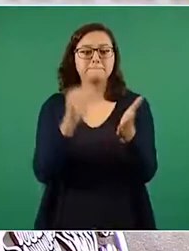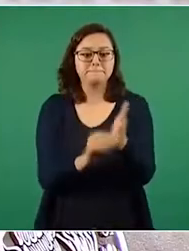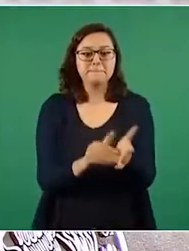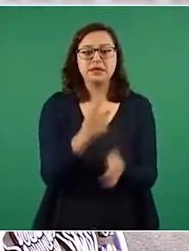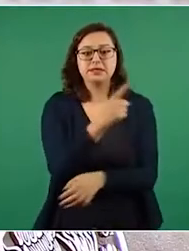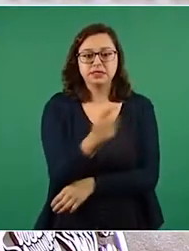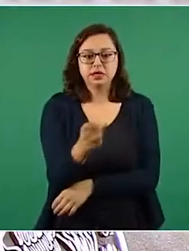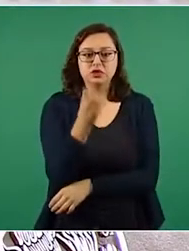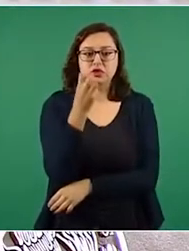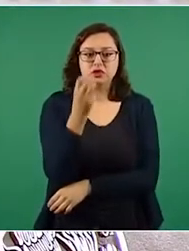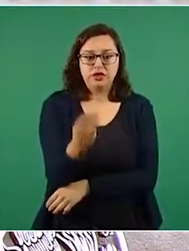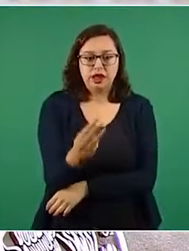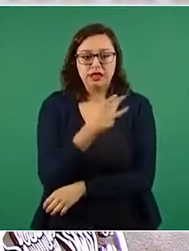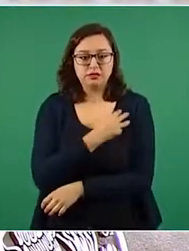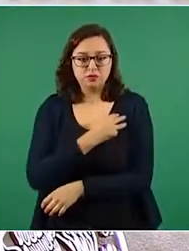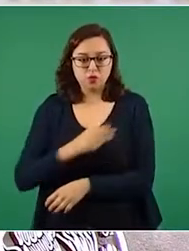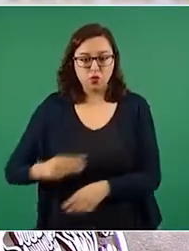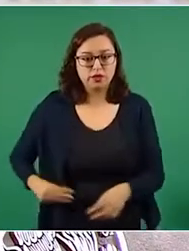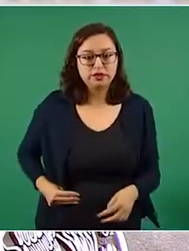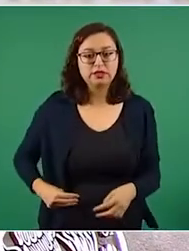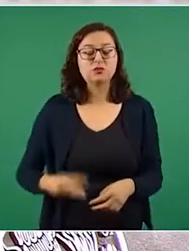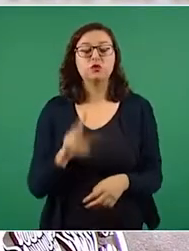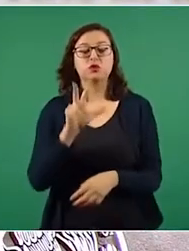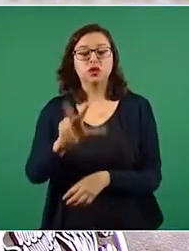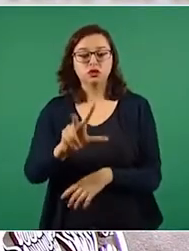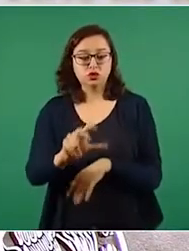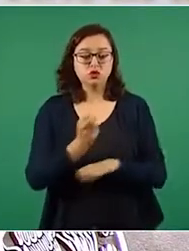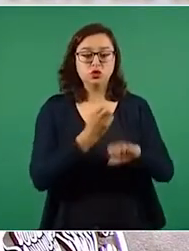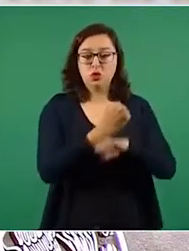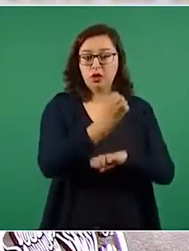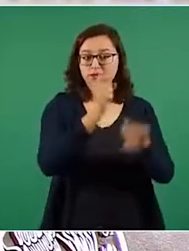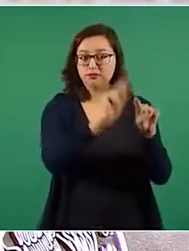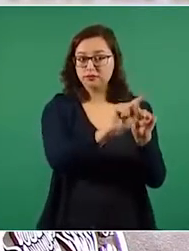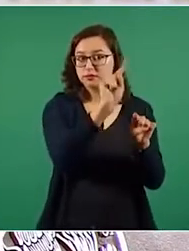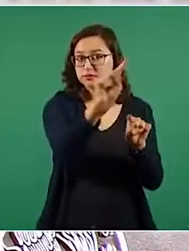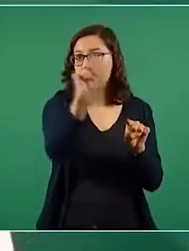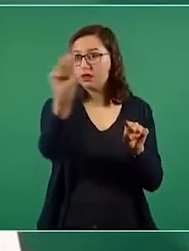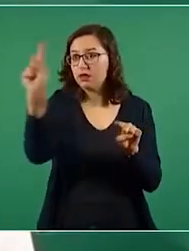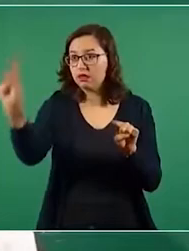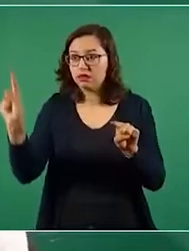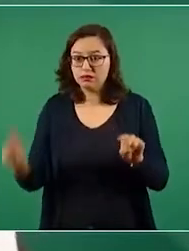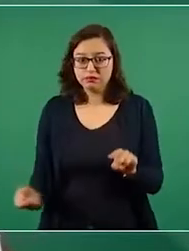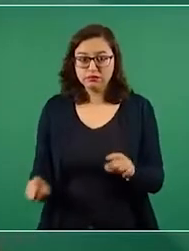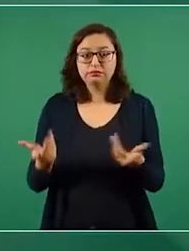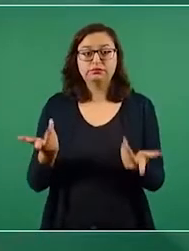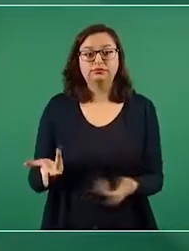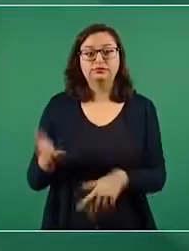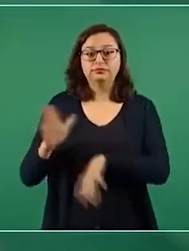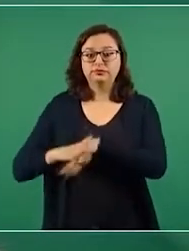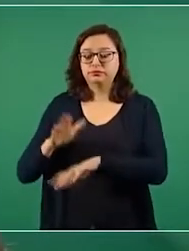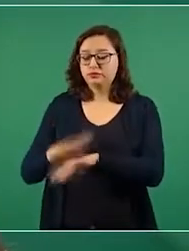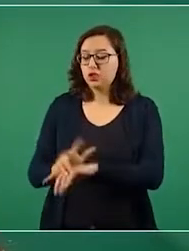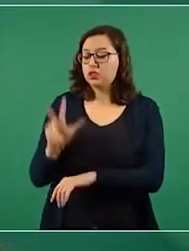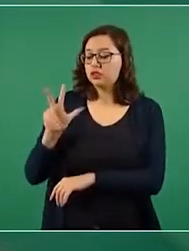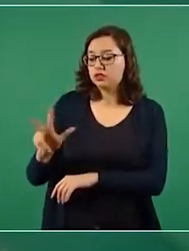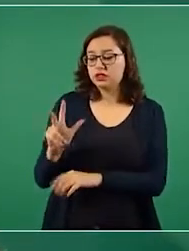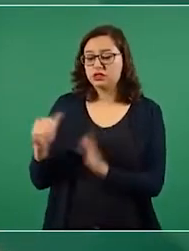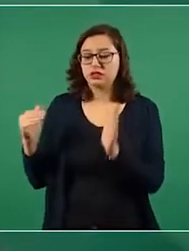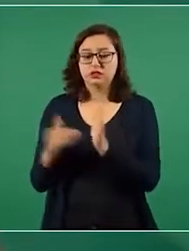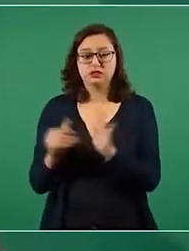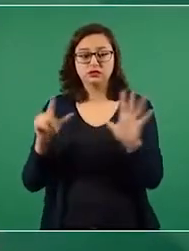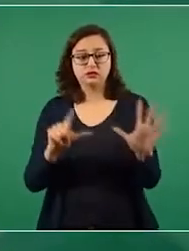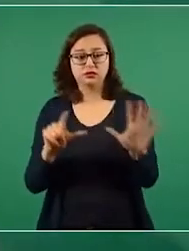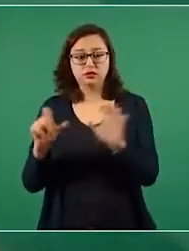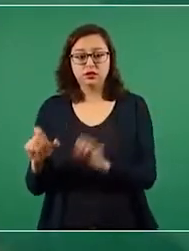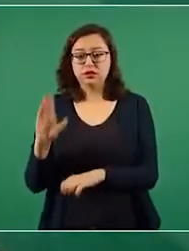municipios de 18 entidades federativas, para cuya atención se solicitaron 18 mil